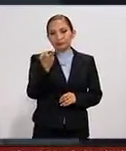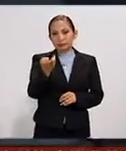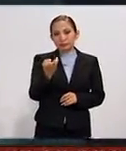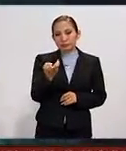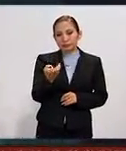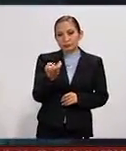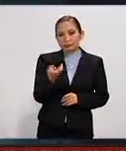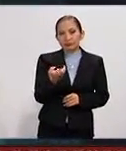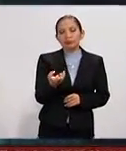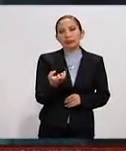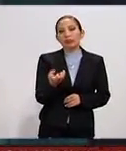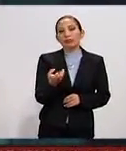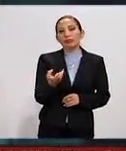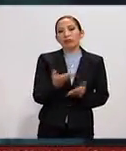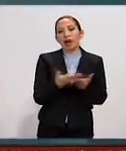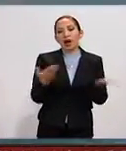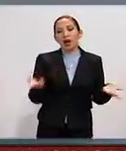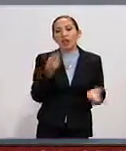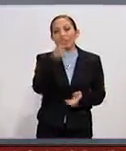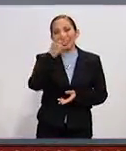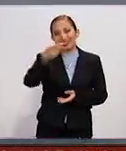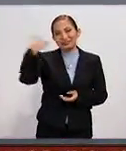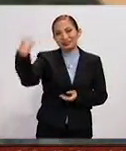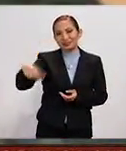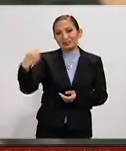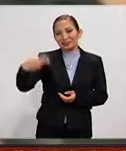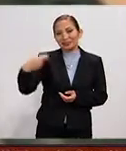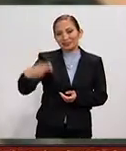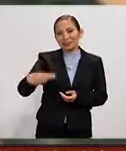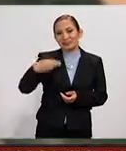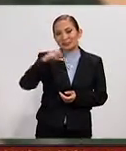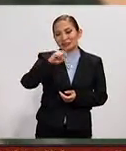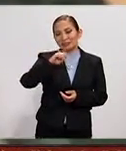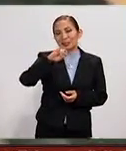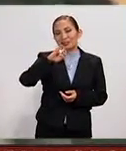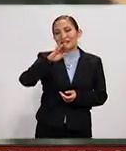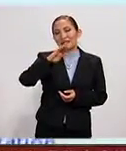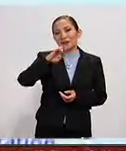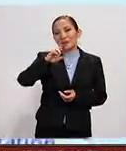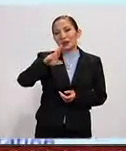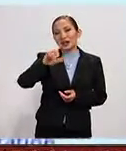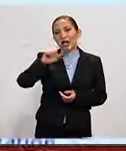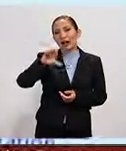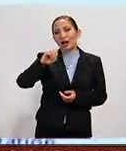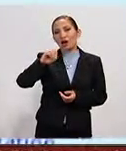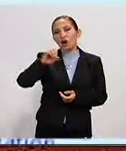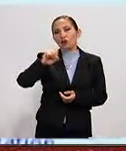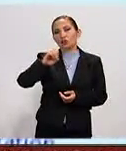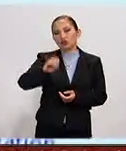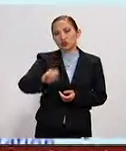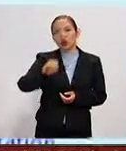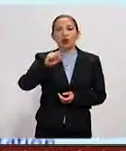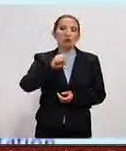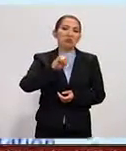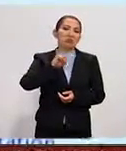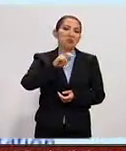pasado, bueno, ahora se nombra precisamente como ciberacoso, también llamado